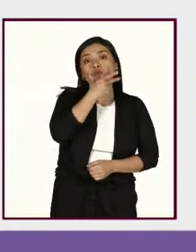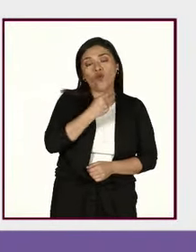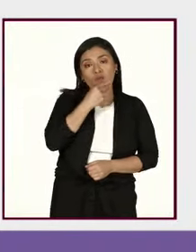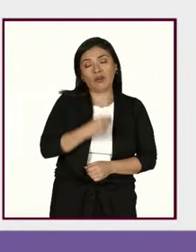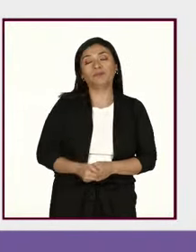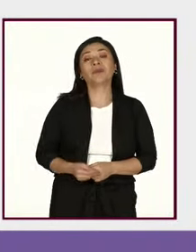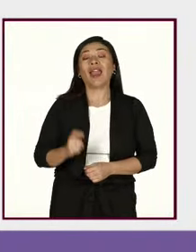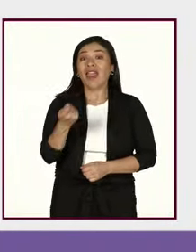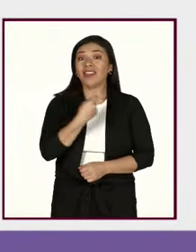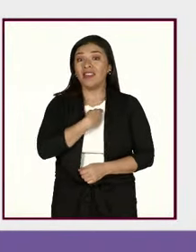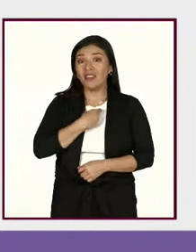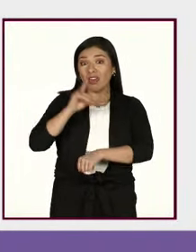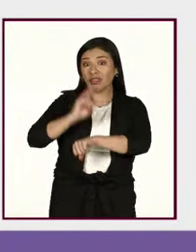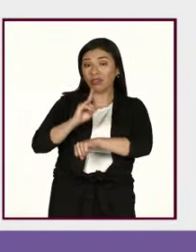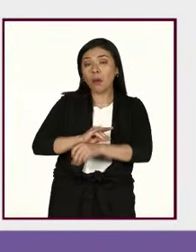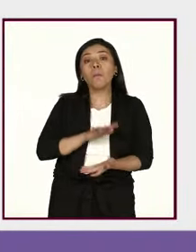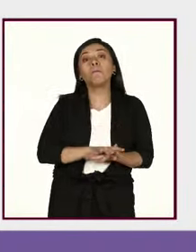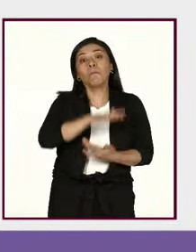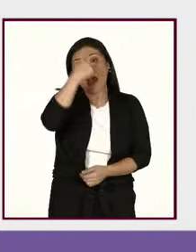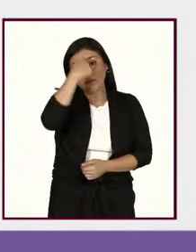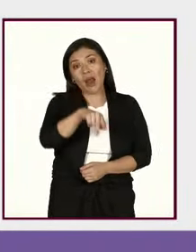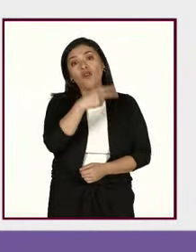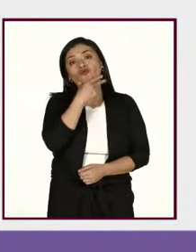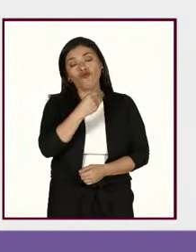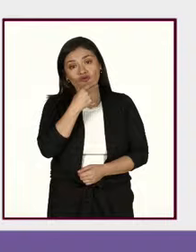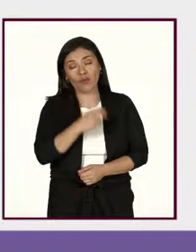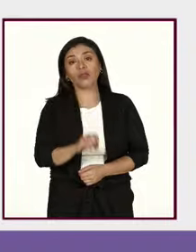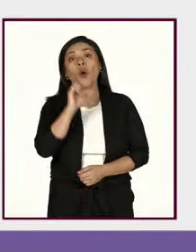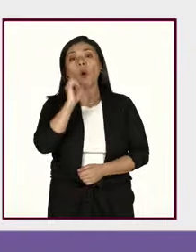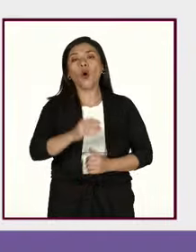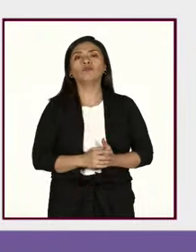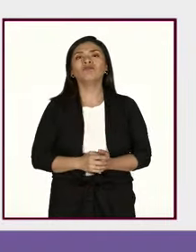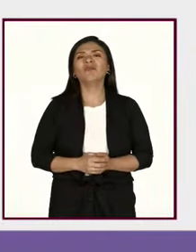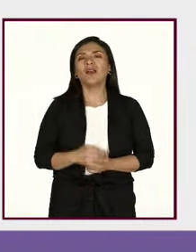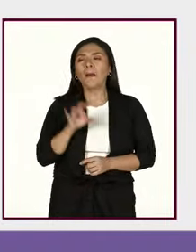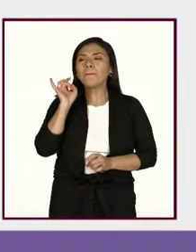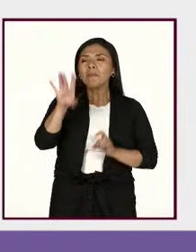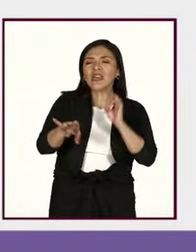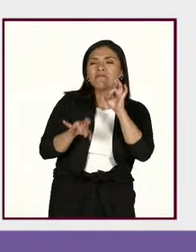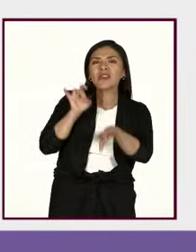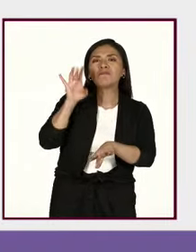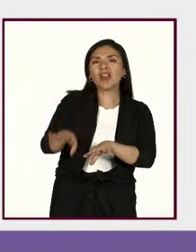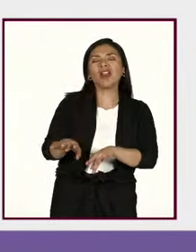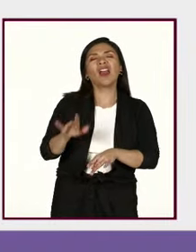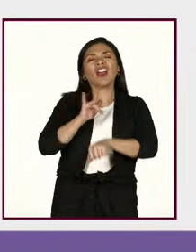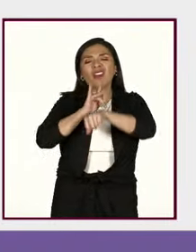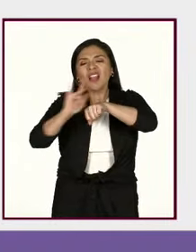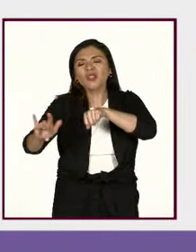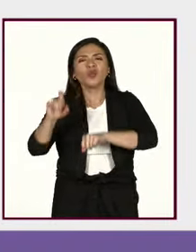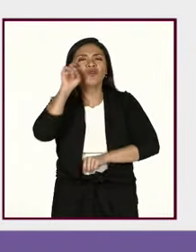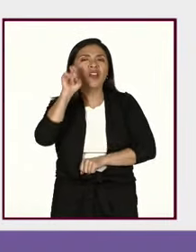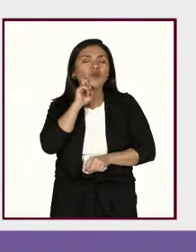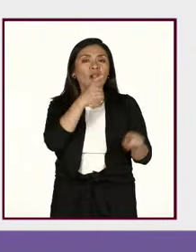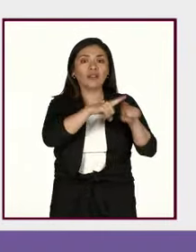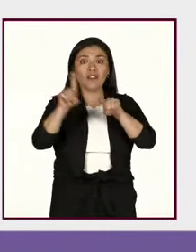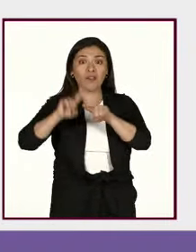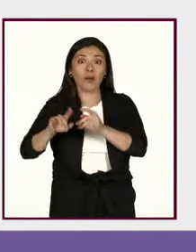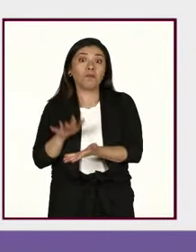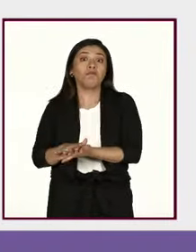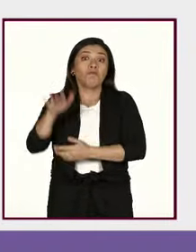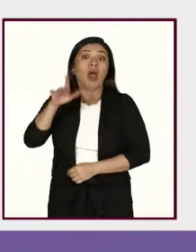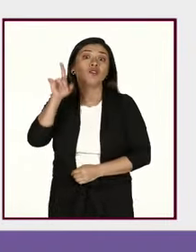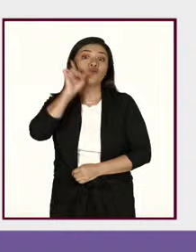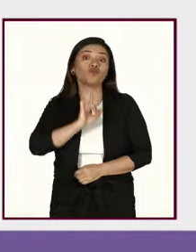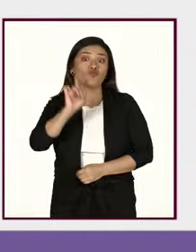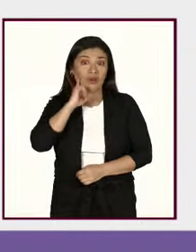más alto para los hombres. Recibir contenido de tipo sexual es más alto para las mujeres. está muy amplia la brecha. Pero